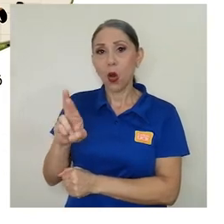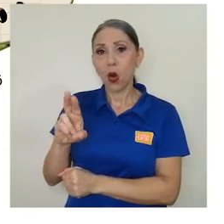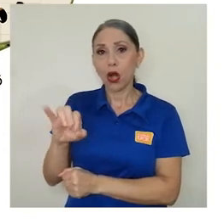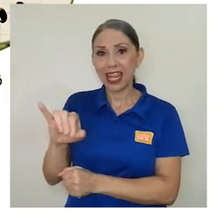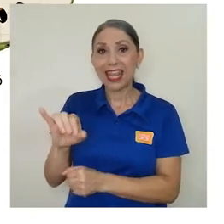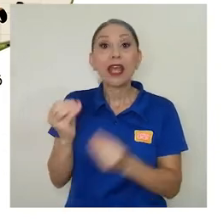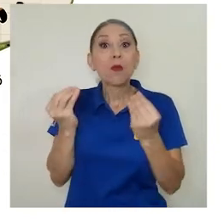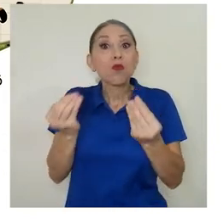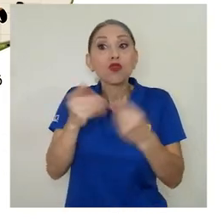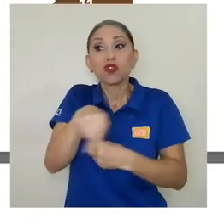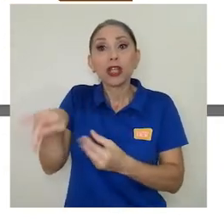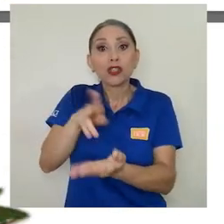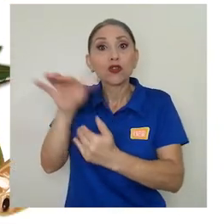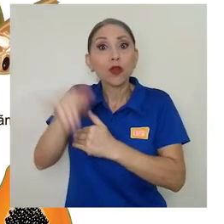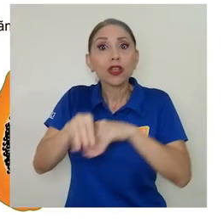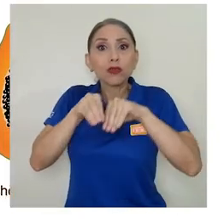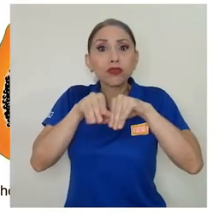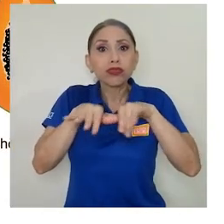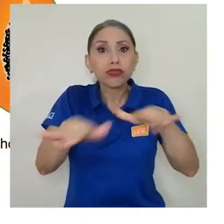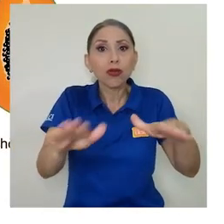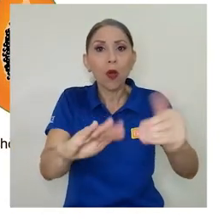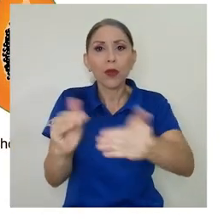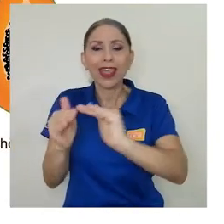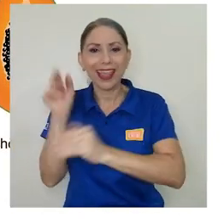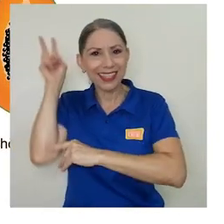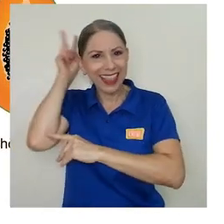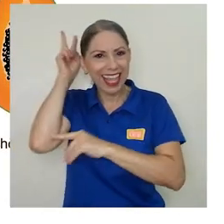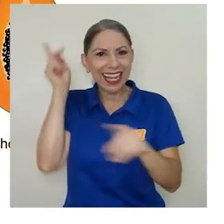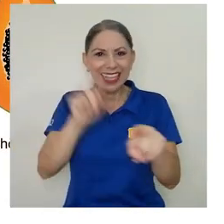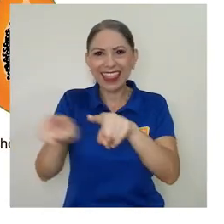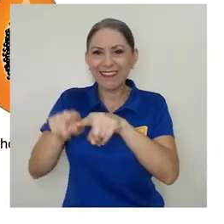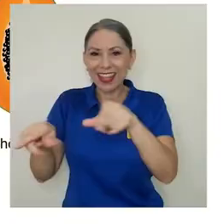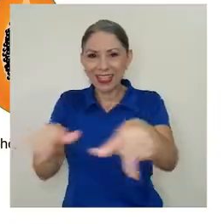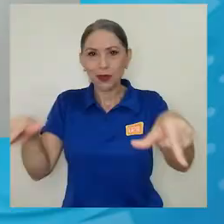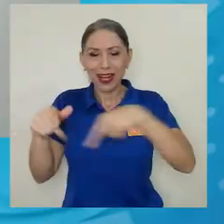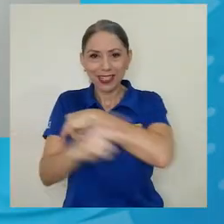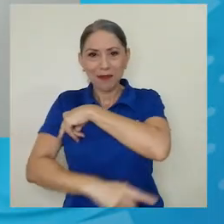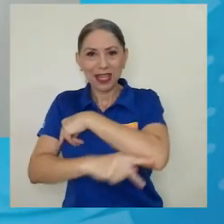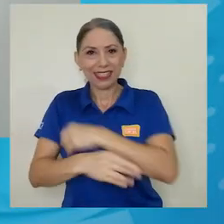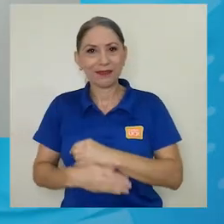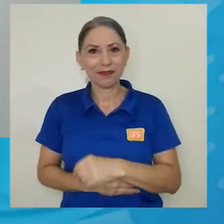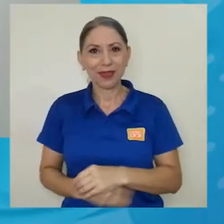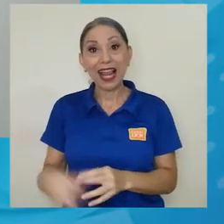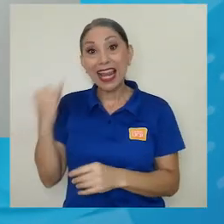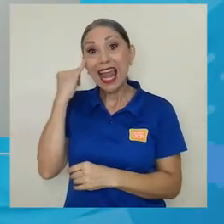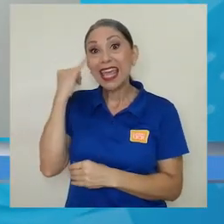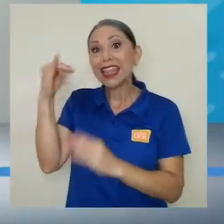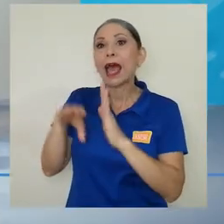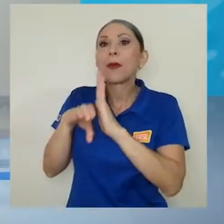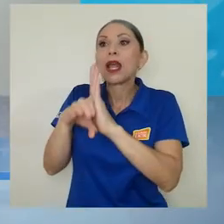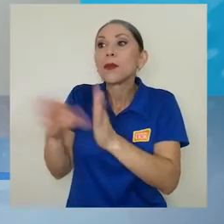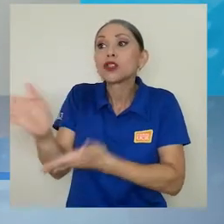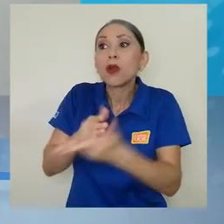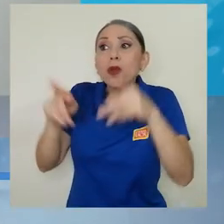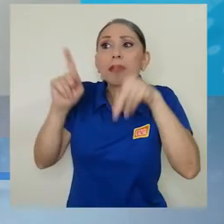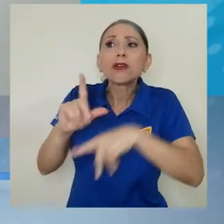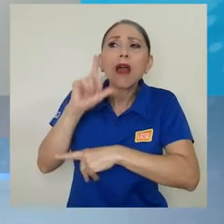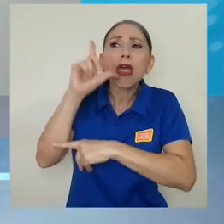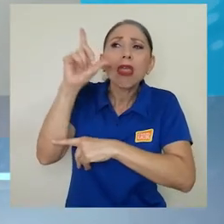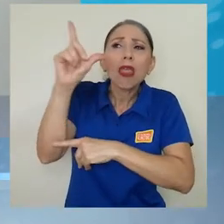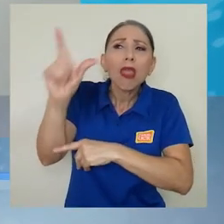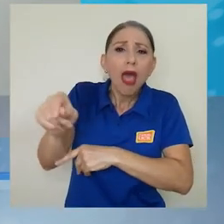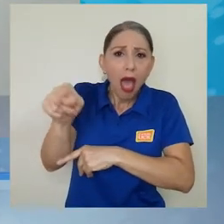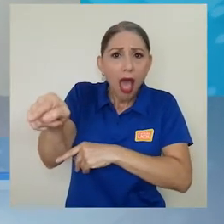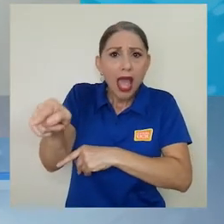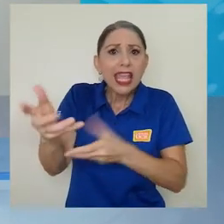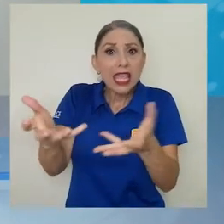a más comunidades indígenas en varios sectores del país. La idea es que si alguien de Ebrorán quiere tener acceso a los recursos